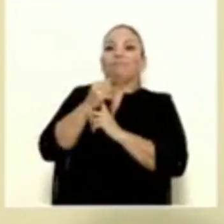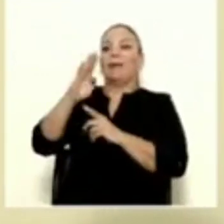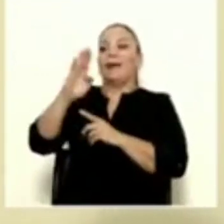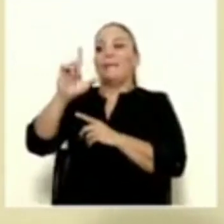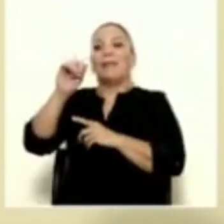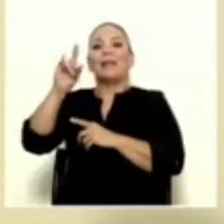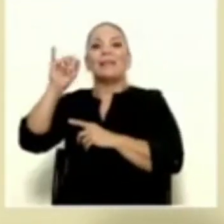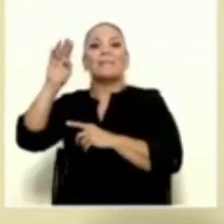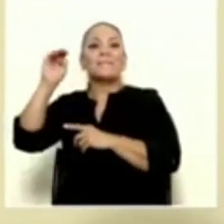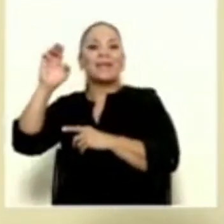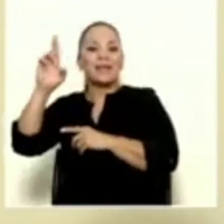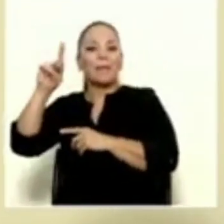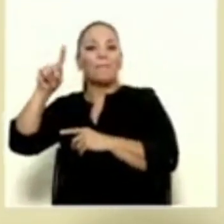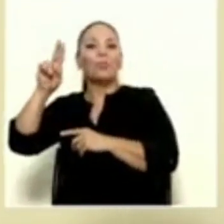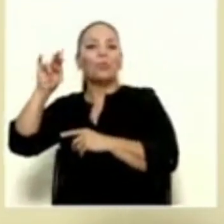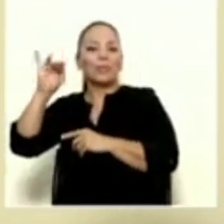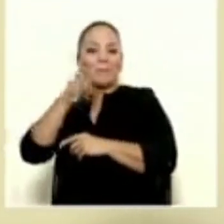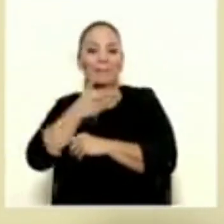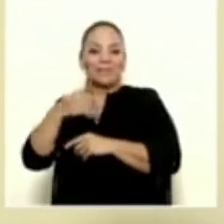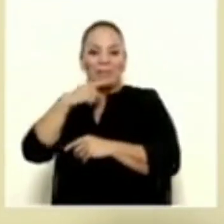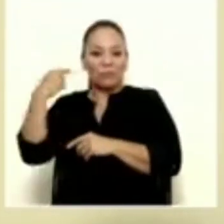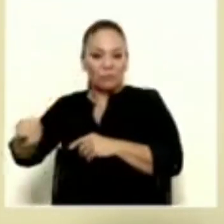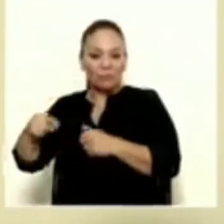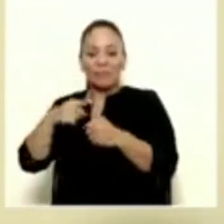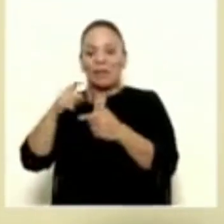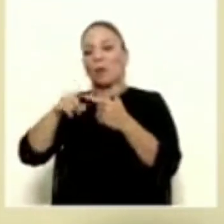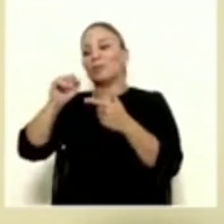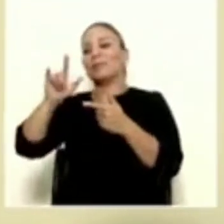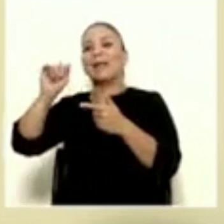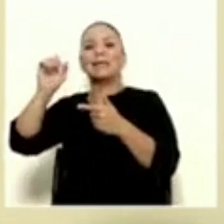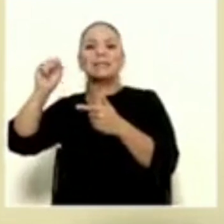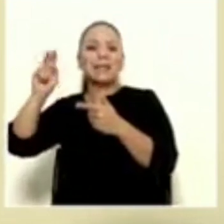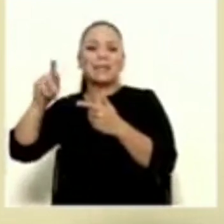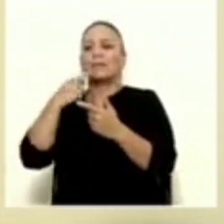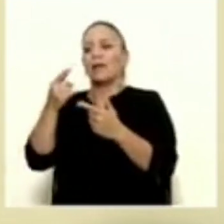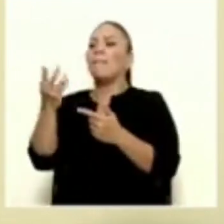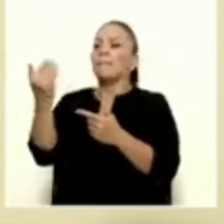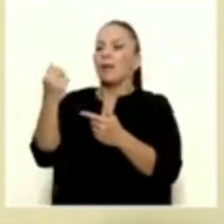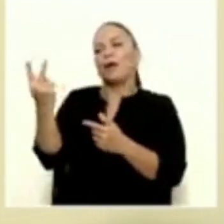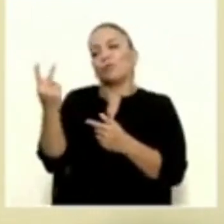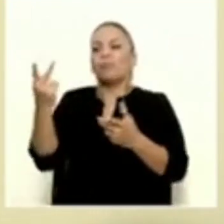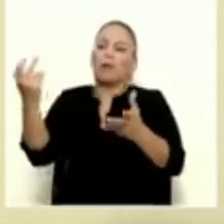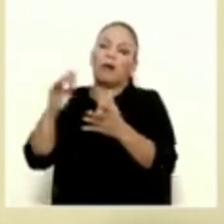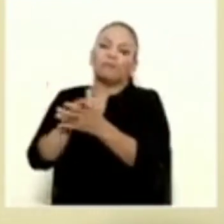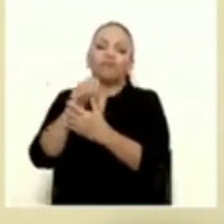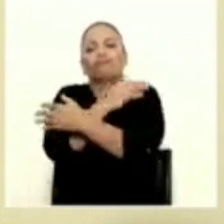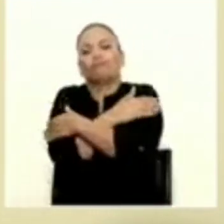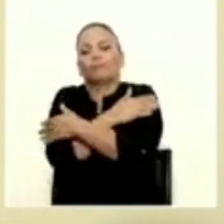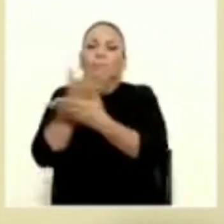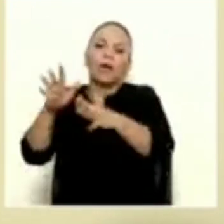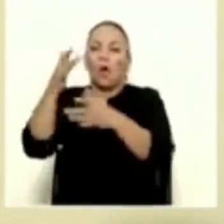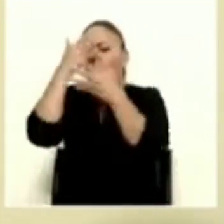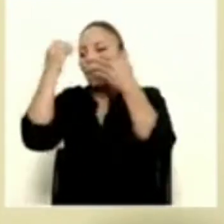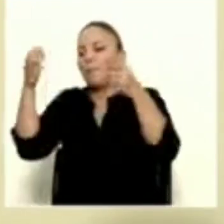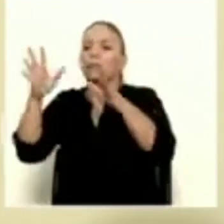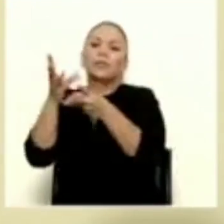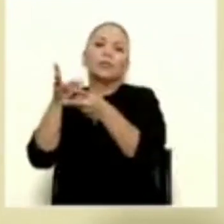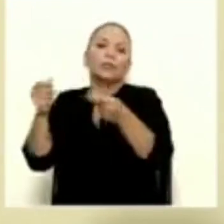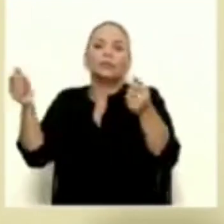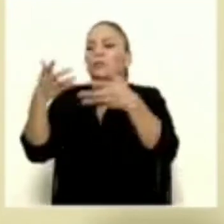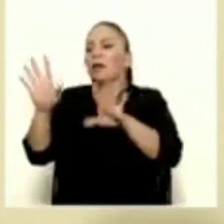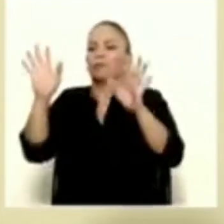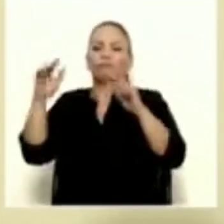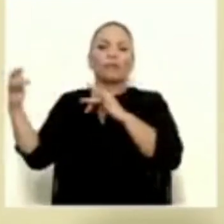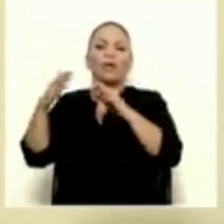Volodymyr Zelensky y decirle ya chavalos vengan, la mano y un abrazo y olvídense de eso y empiecen a